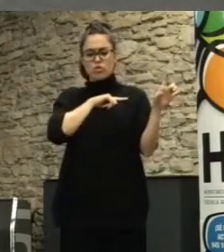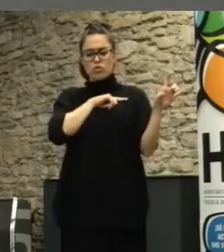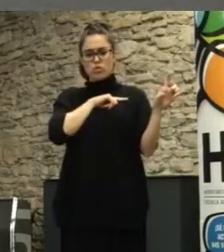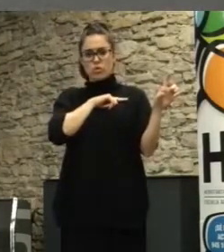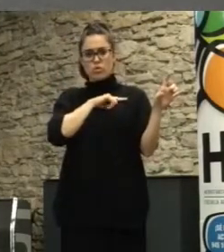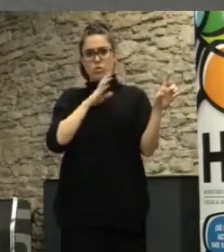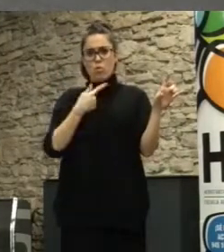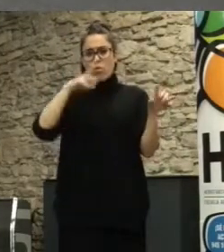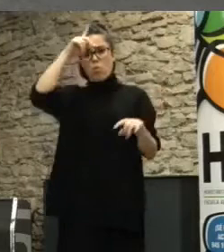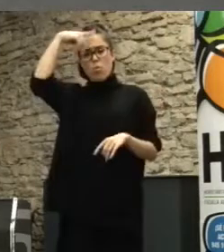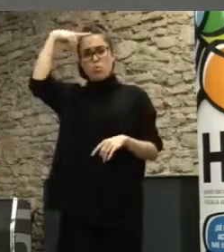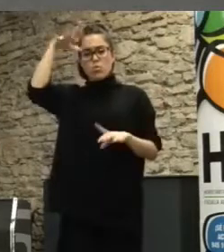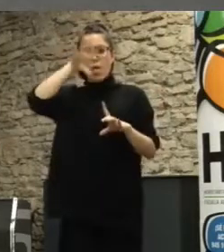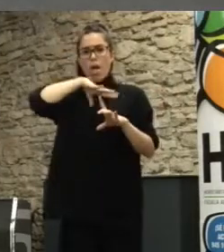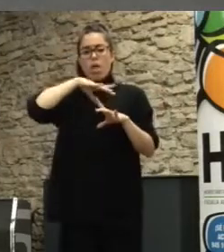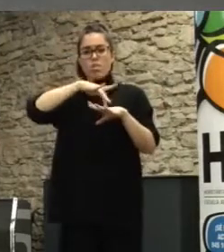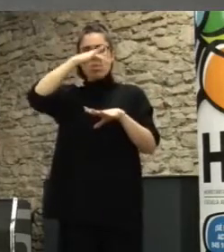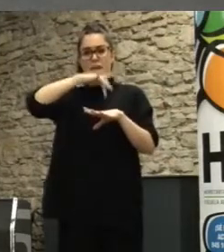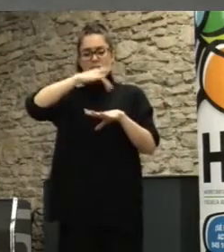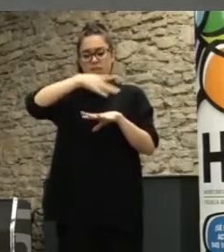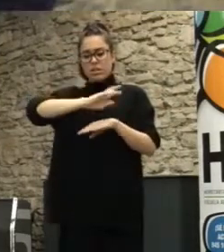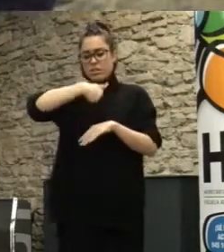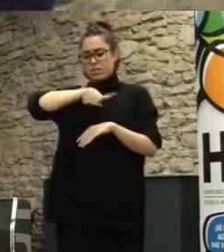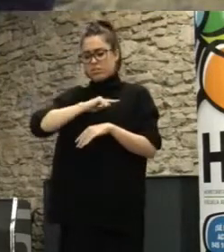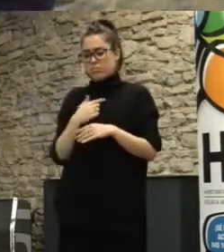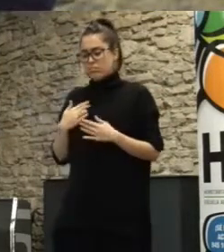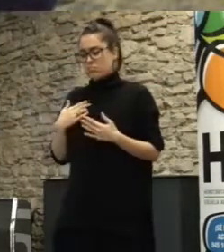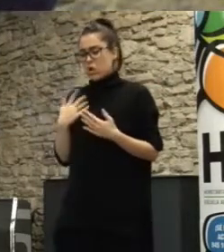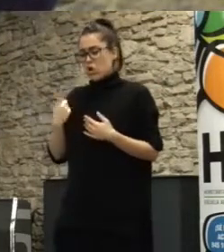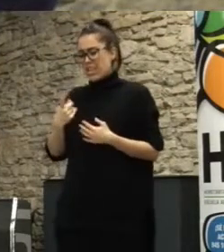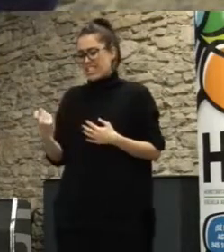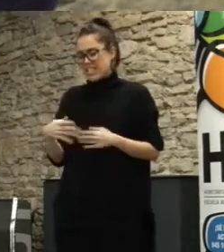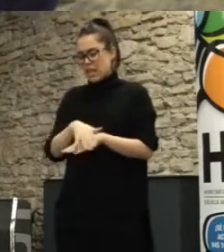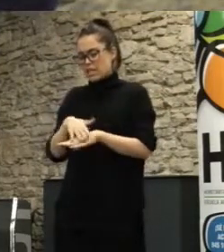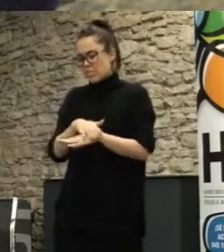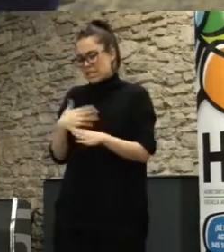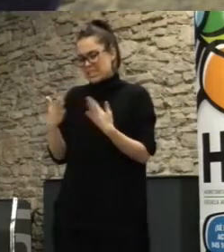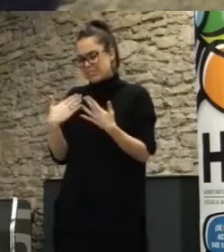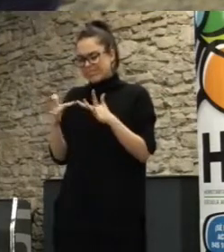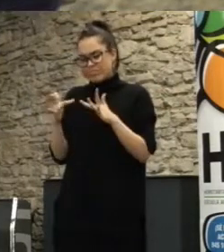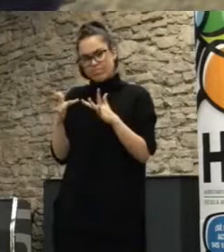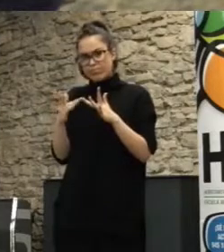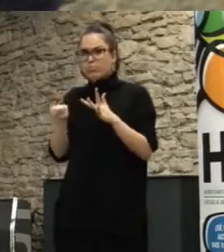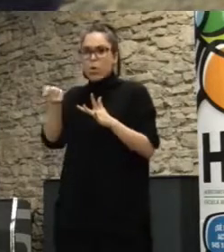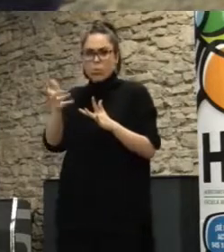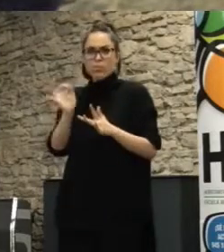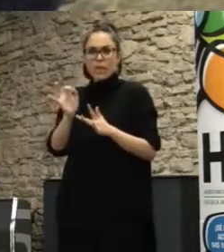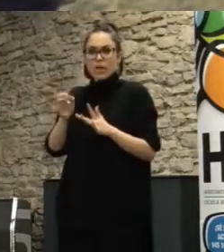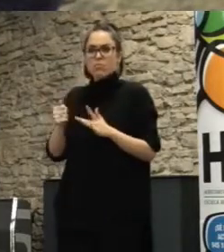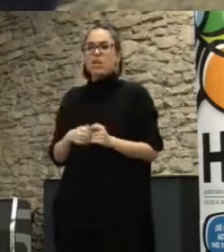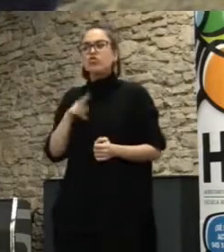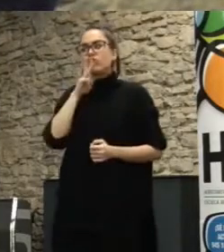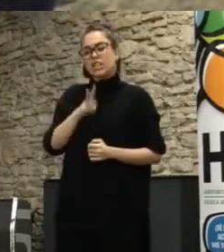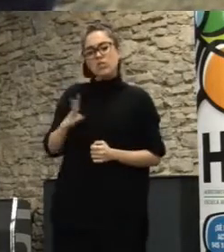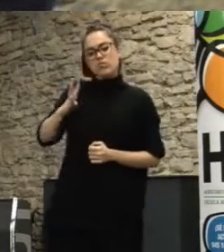cultura digital que dialogaba poco con las necesidades básicas pero si los últimos 4 o 5 años cada vez hay más